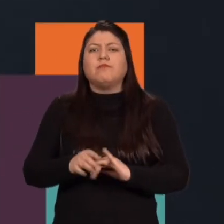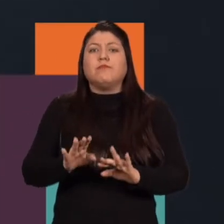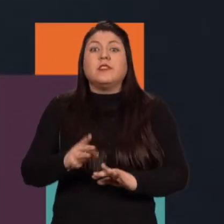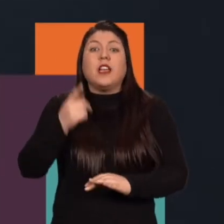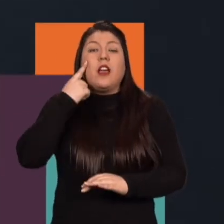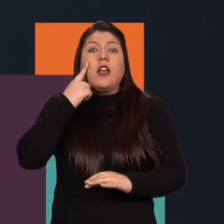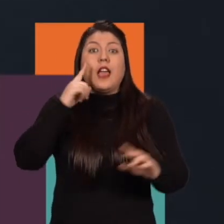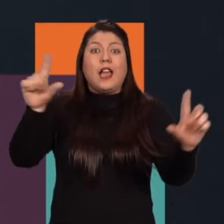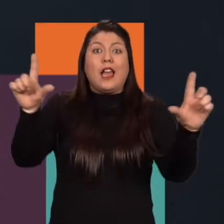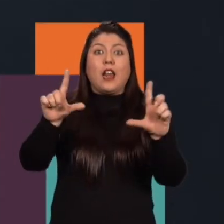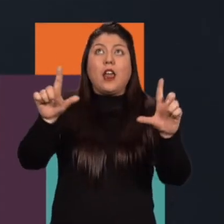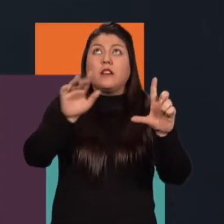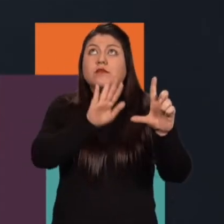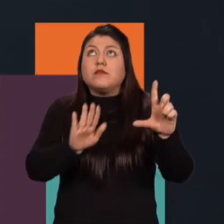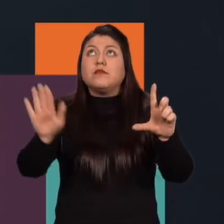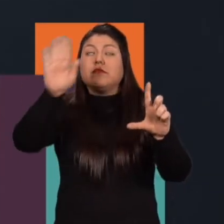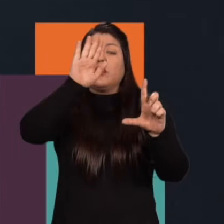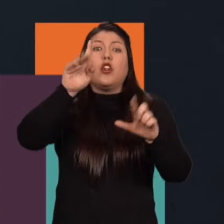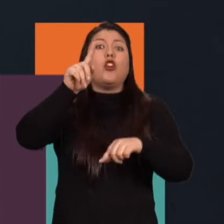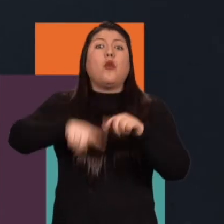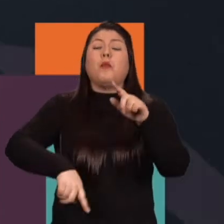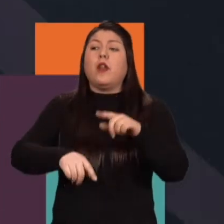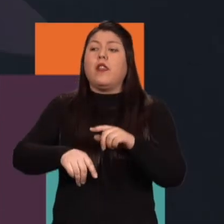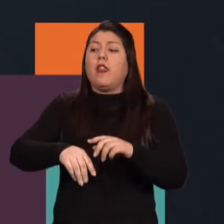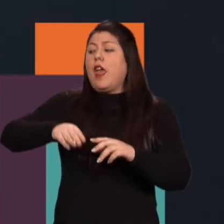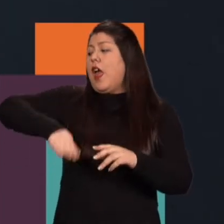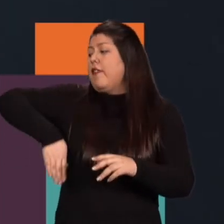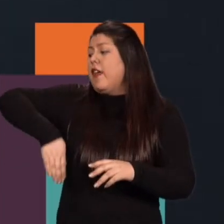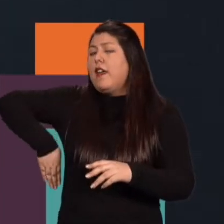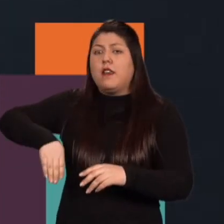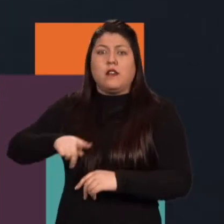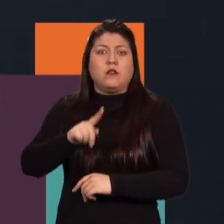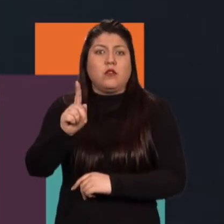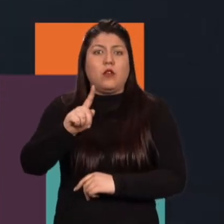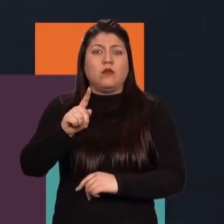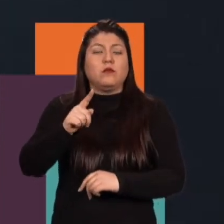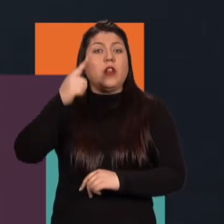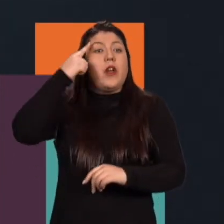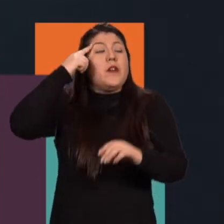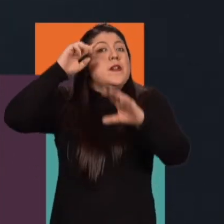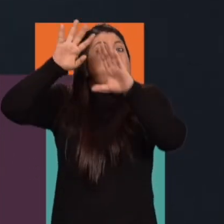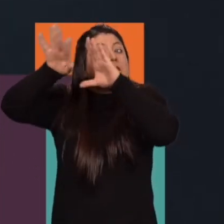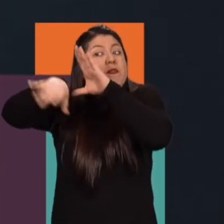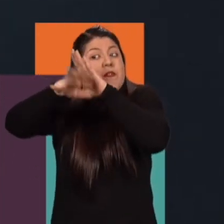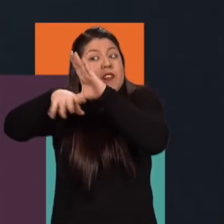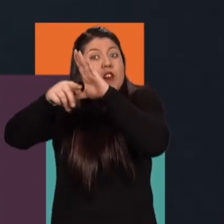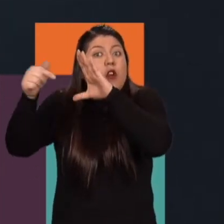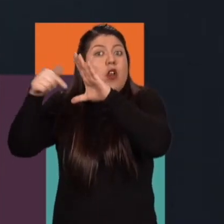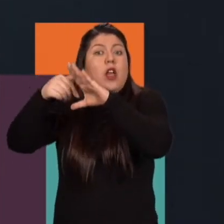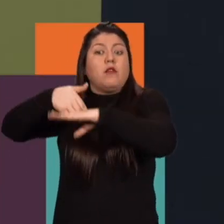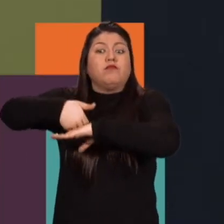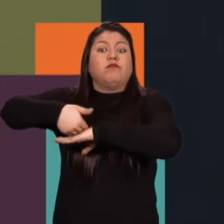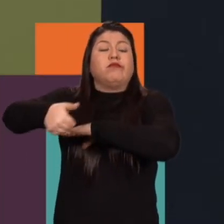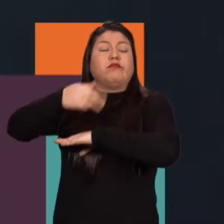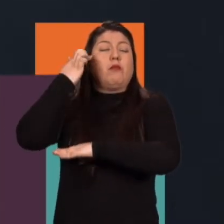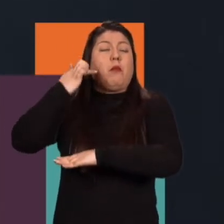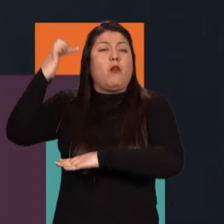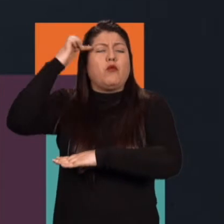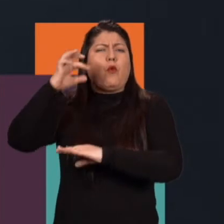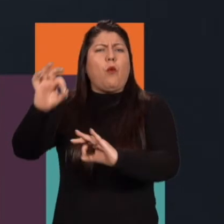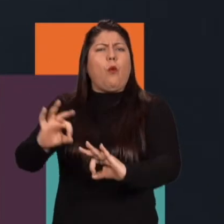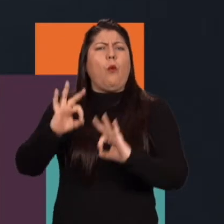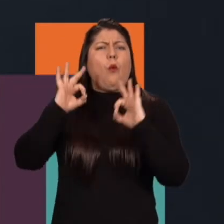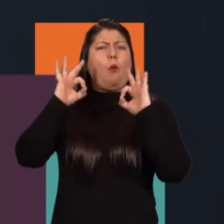de la misma forma. Yo creo que los canales regionales no pueden dar ese paso atrás como lo decía la ficción exige un grado de